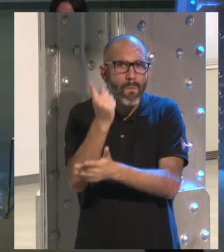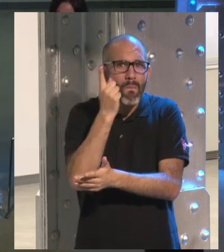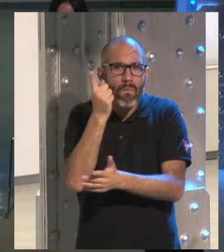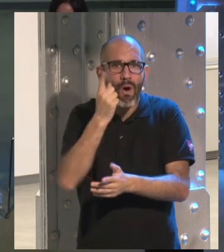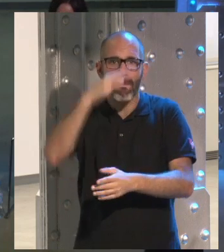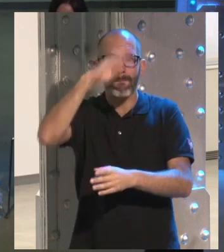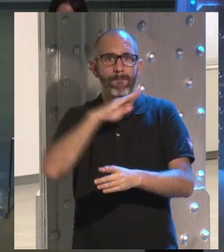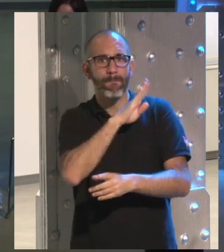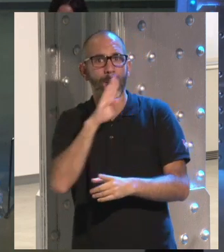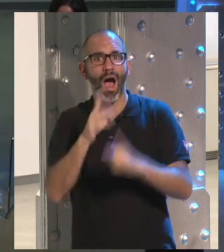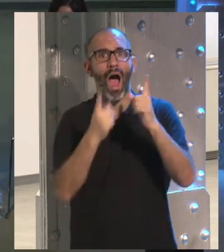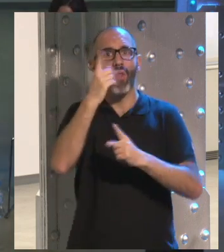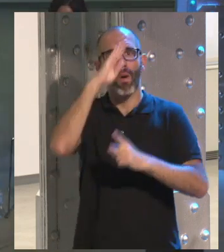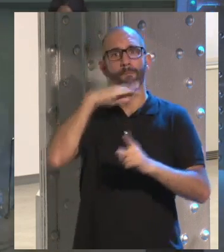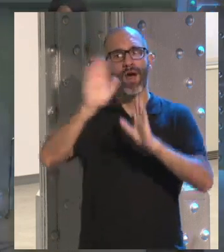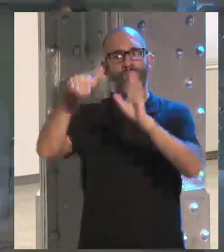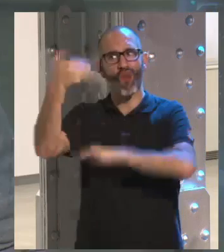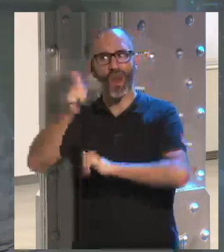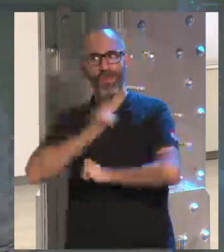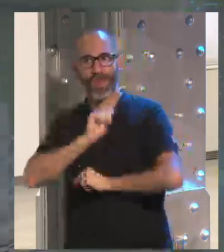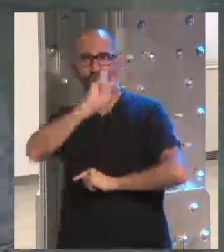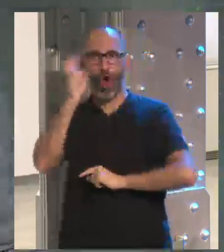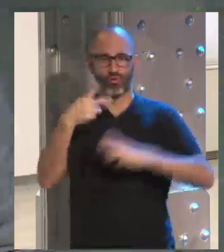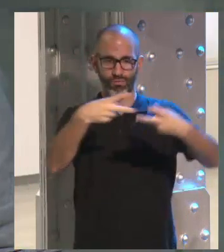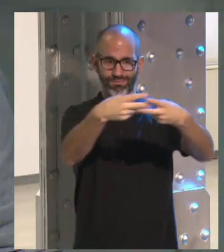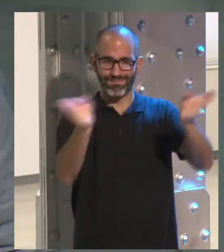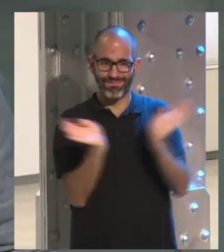Iban con sus padres. Algunos padres estaban fuera esperando, pero ellos estaban dentro.